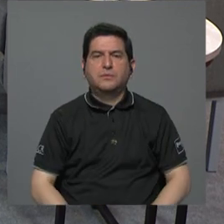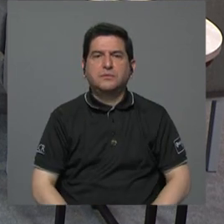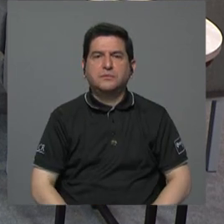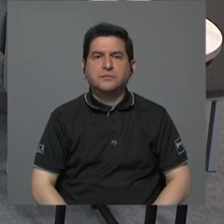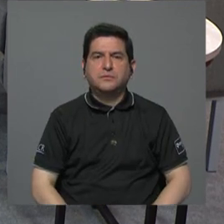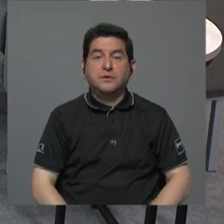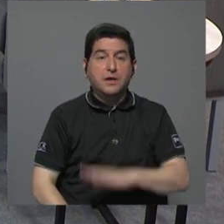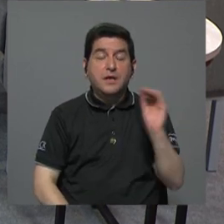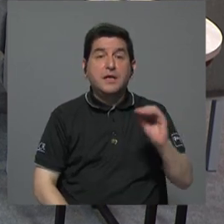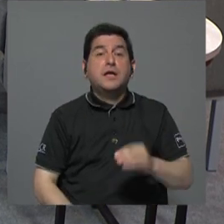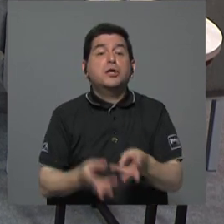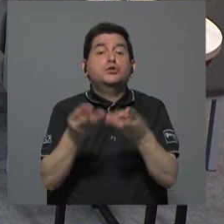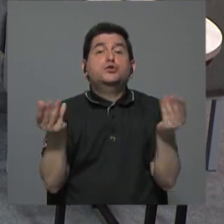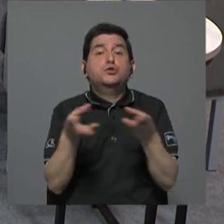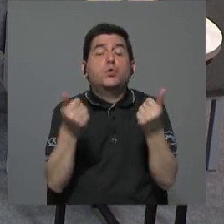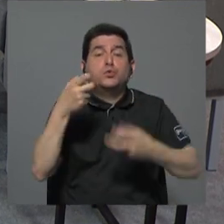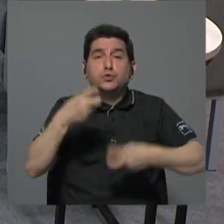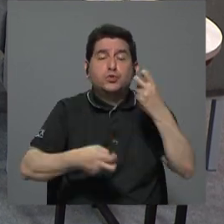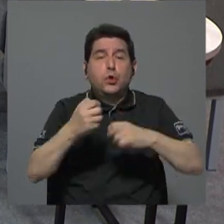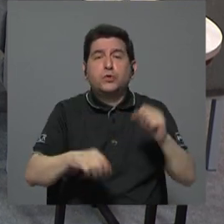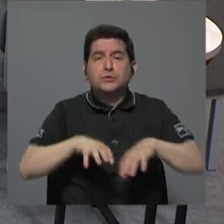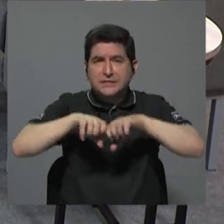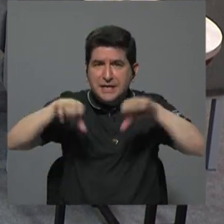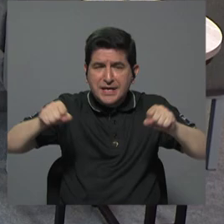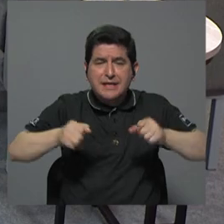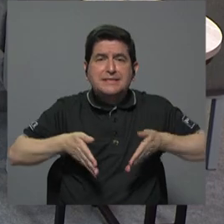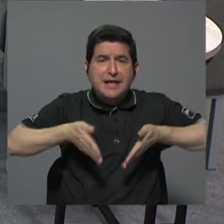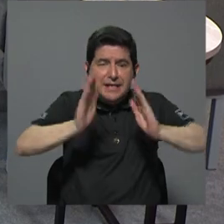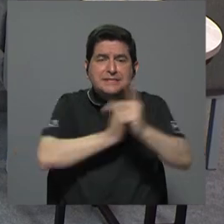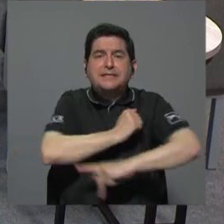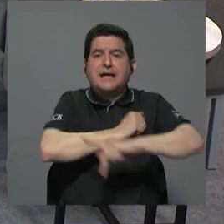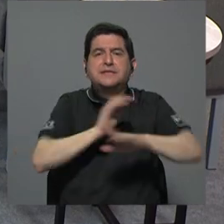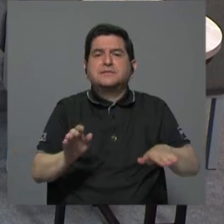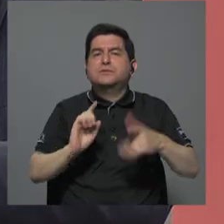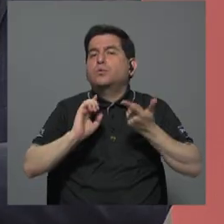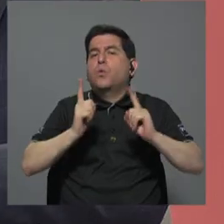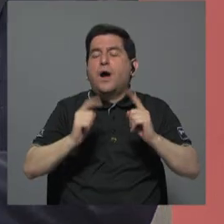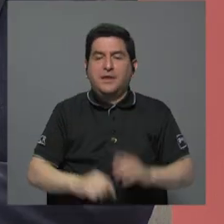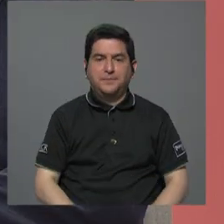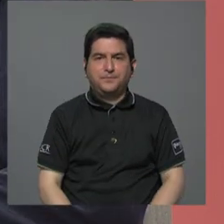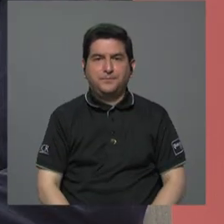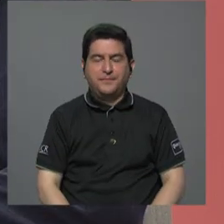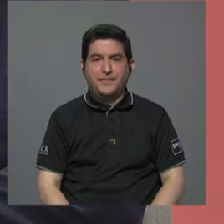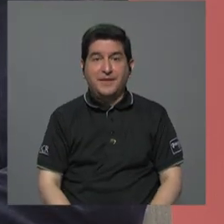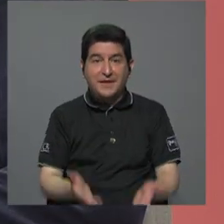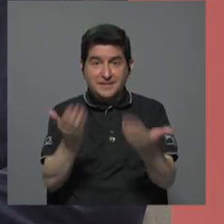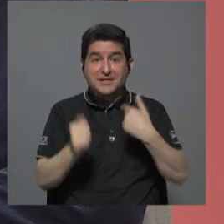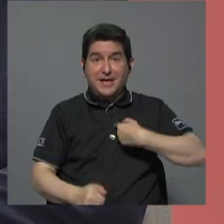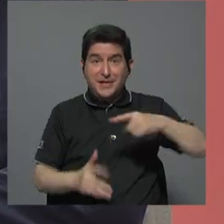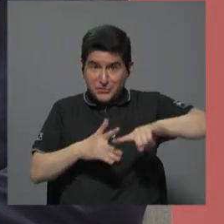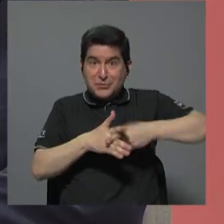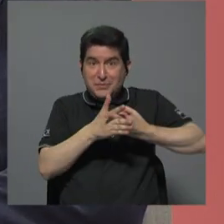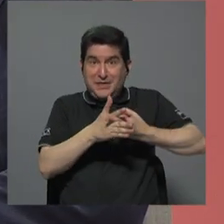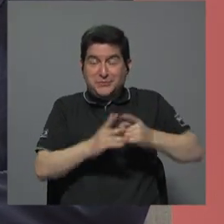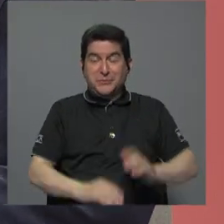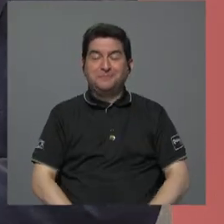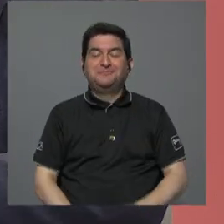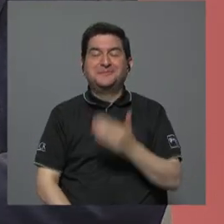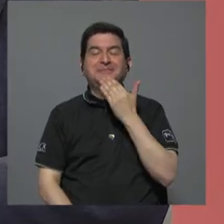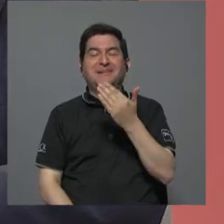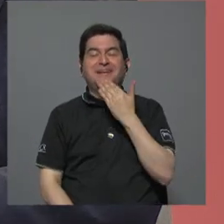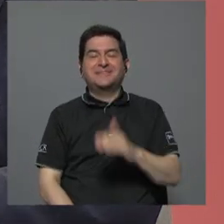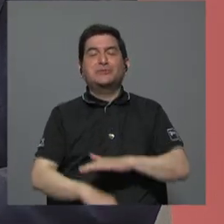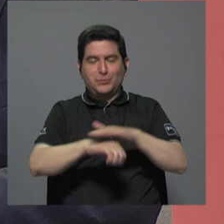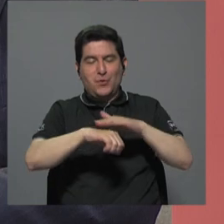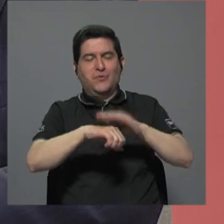y como solución para el problema de la construcción de las carreteras en el país? Bueno, si gustan empiezo yo. Don Álvaro, adelante. muchas gracias. Por